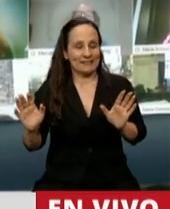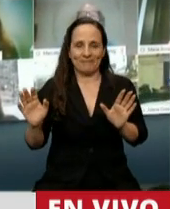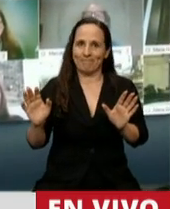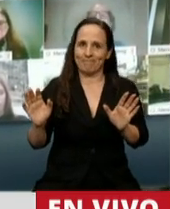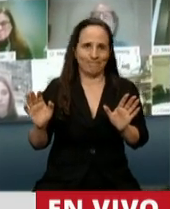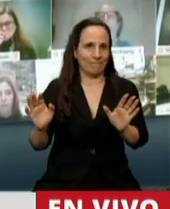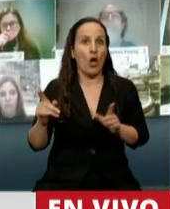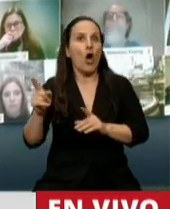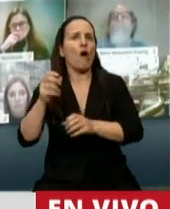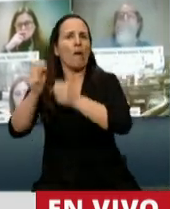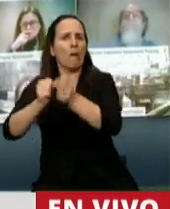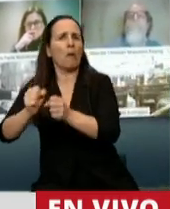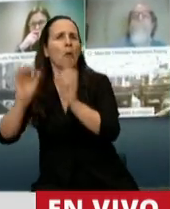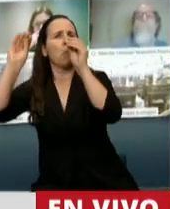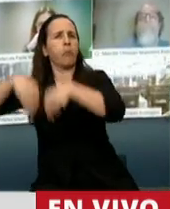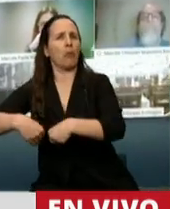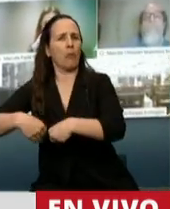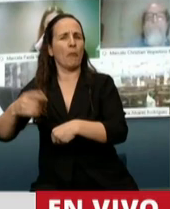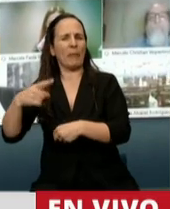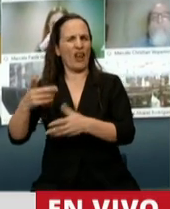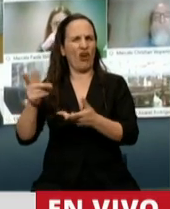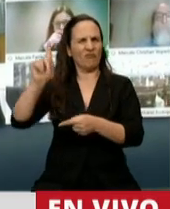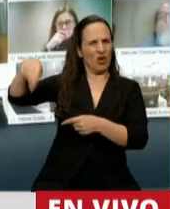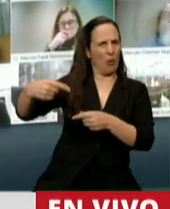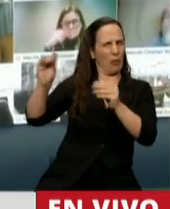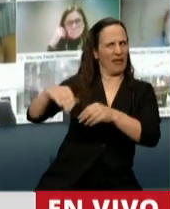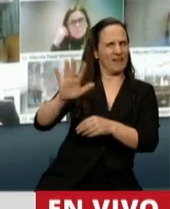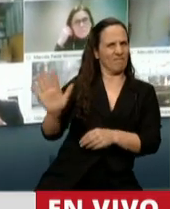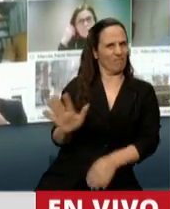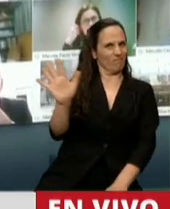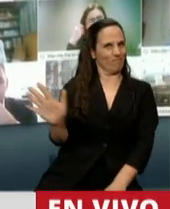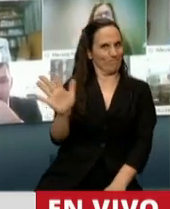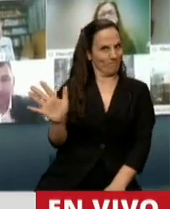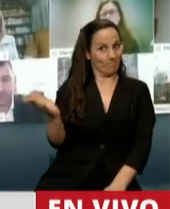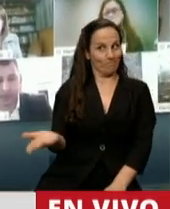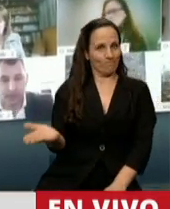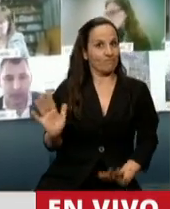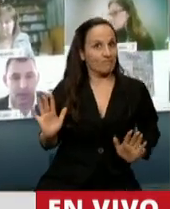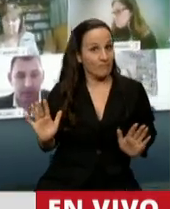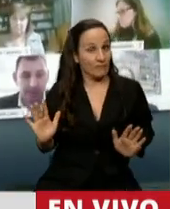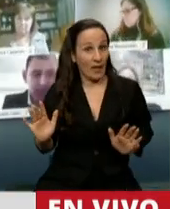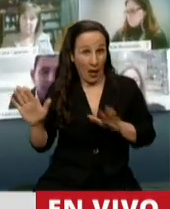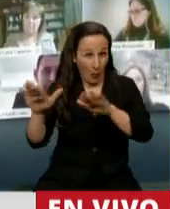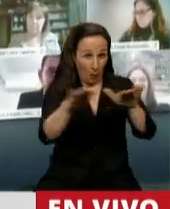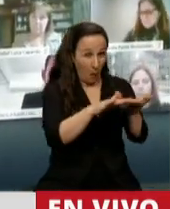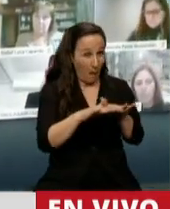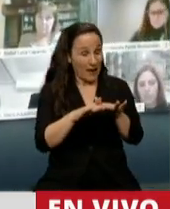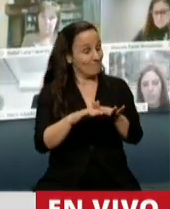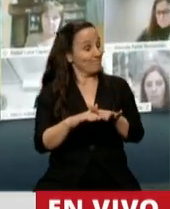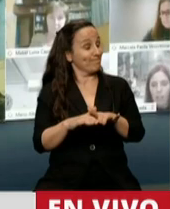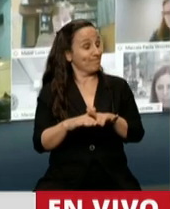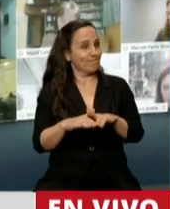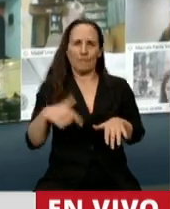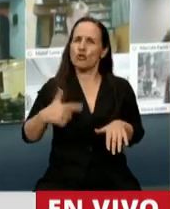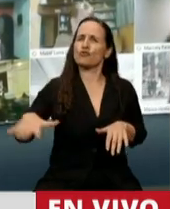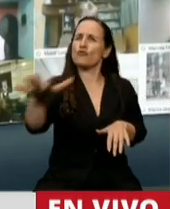a quien ha tenido quiebra o conducta fraudulenta. Yo simplemente quiero decir que a la sociedad argentina le hace falta que nosotros